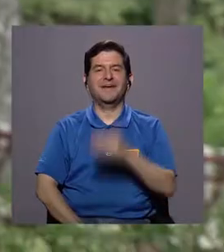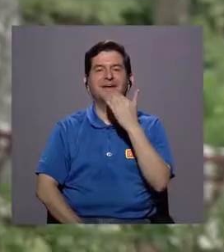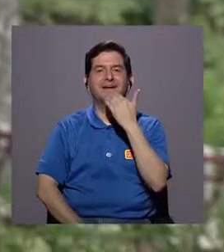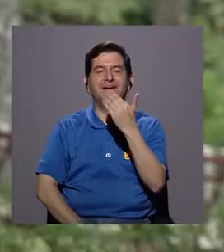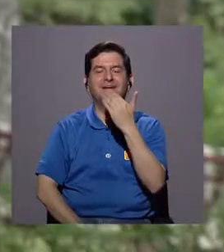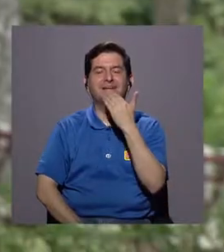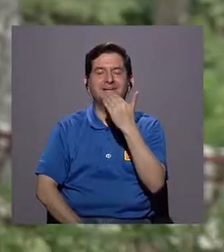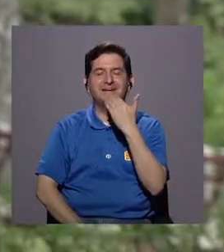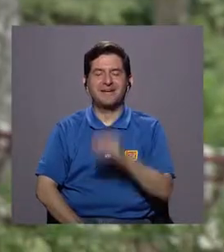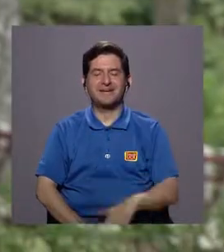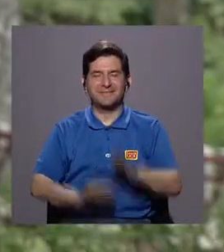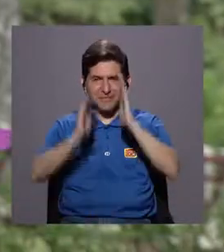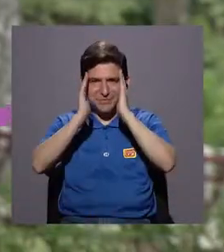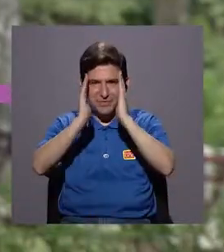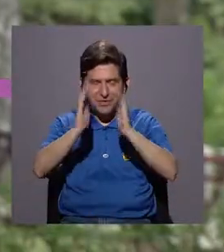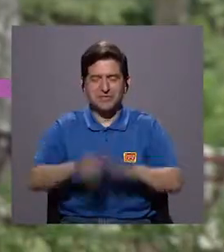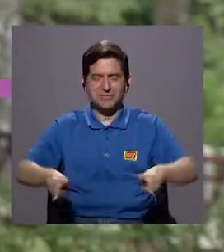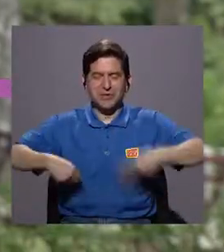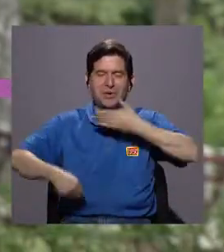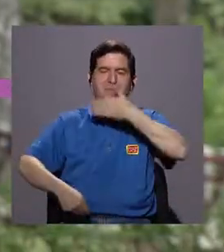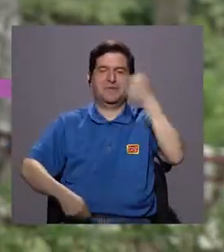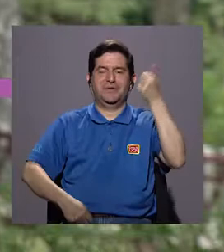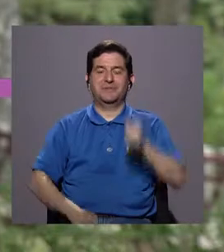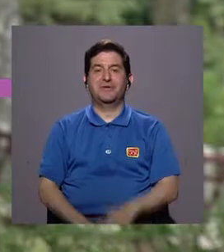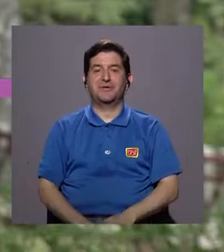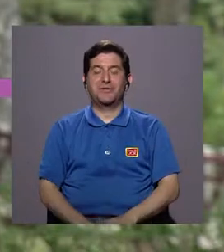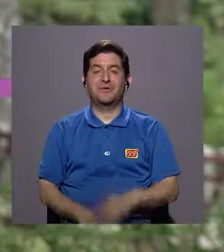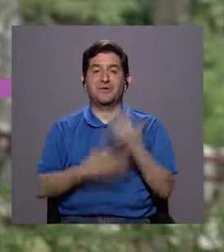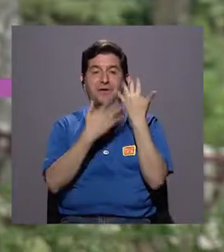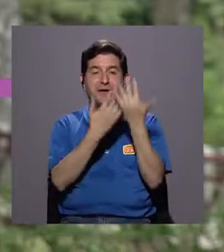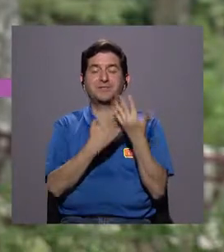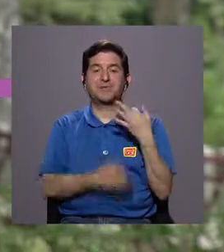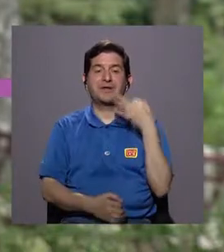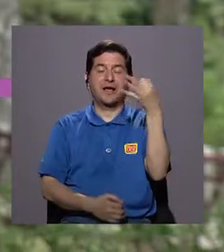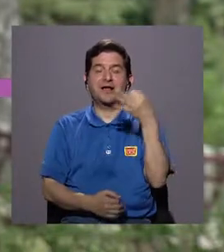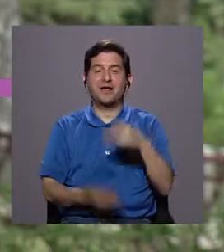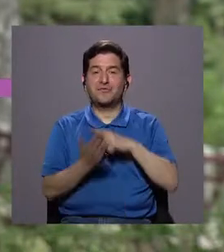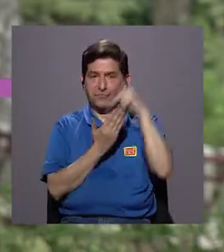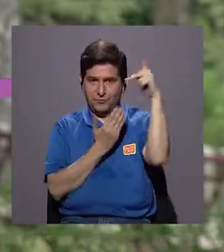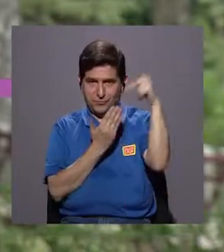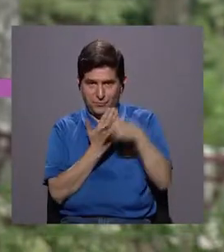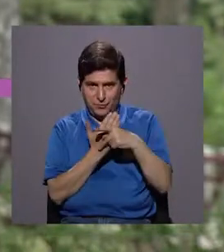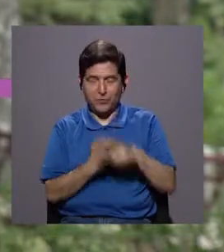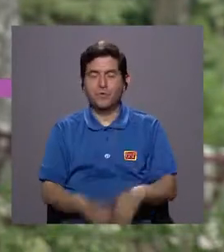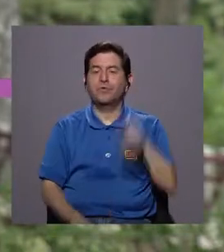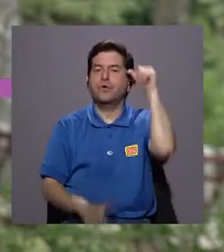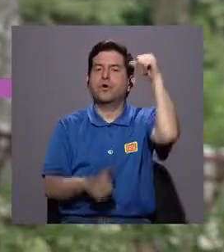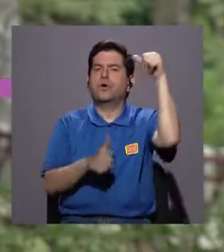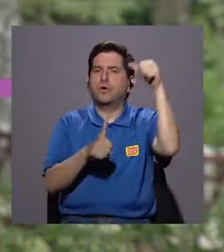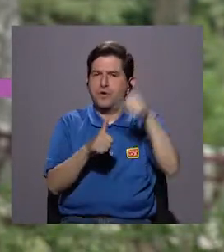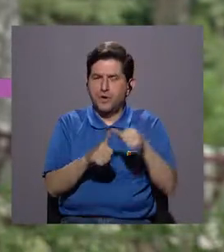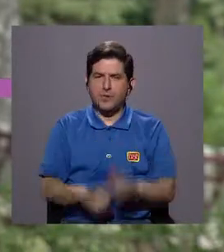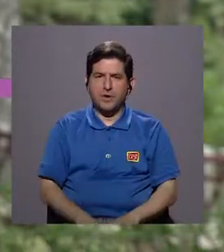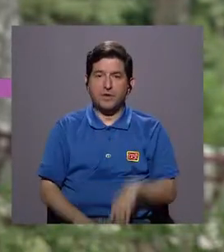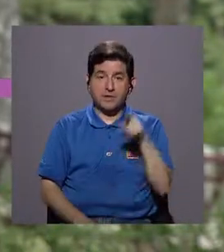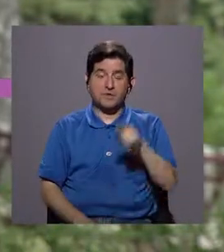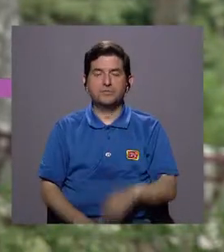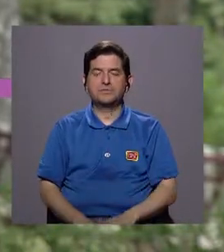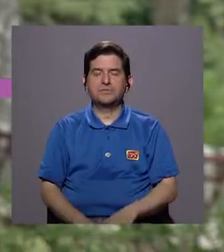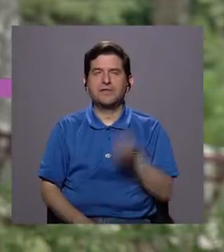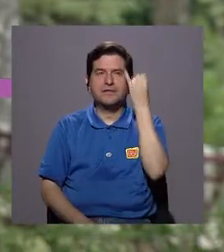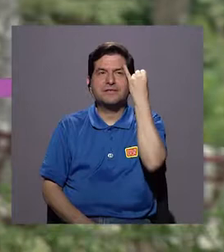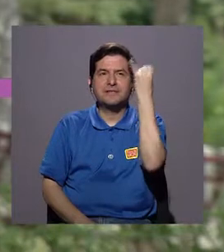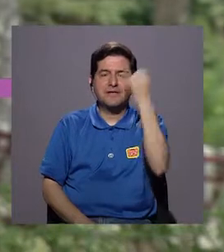Gracias por su sintonía en Vivir Mejor. Les esperamos en una próxima edición y recuerde tomar las